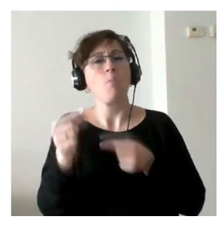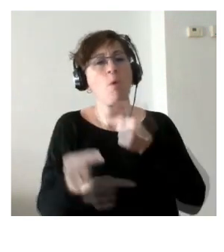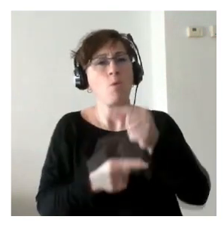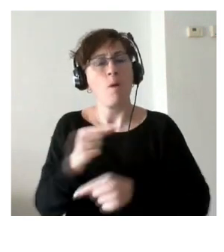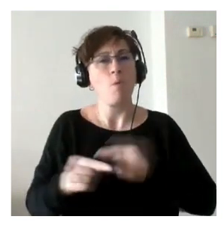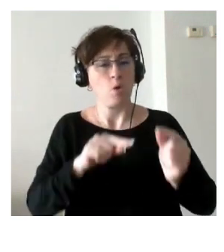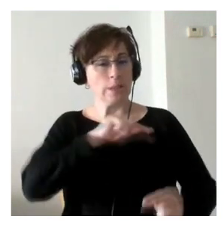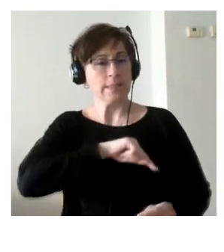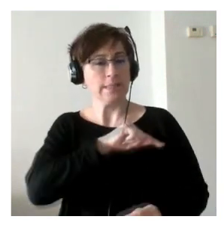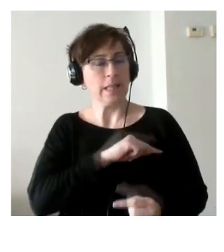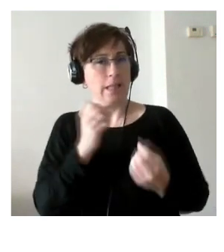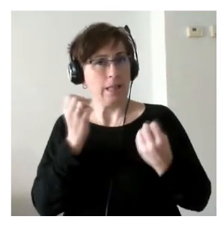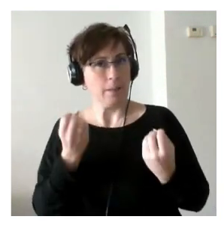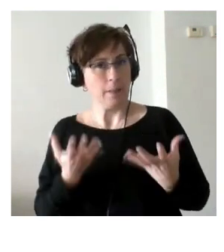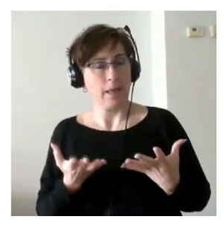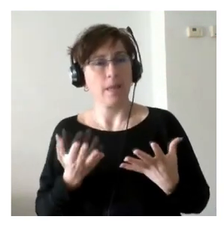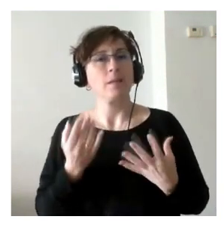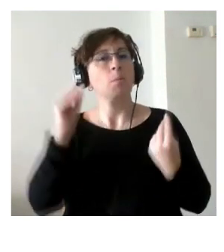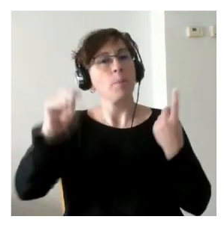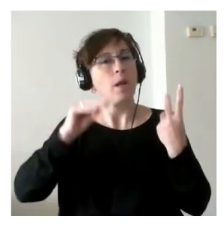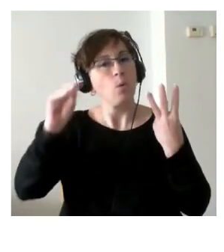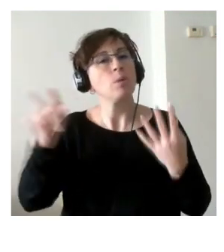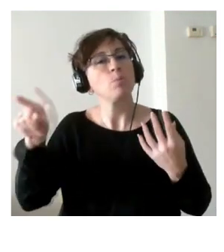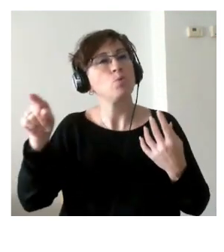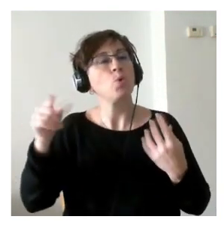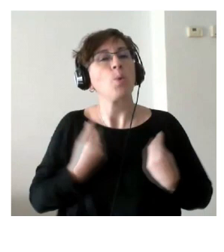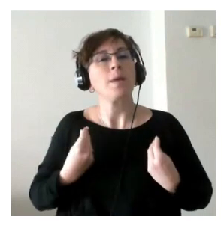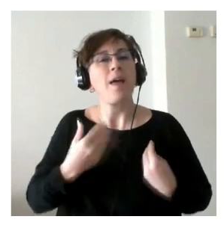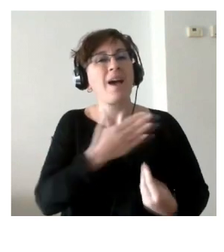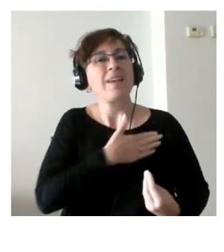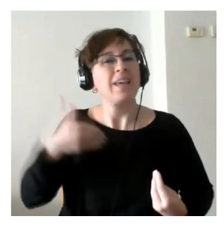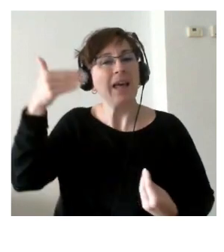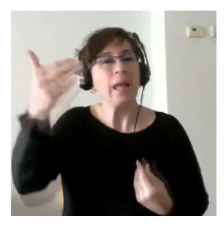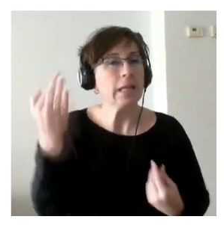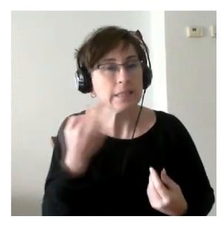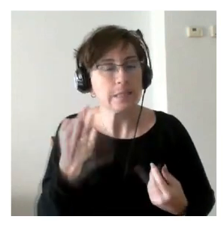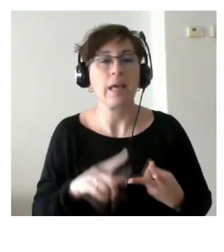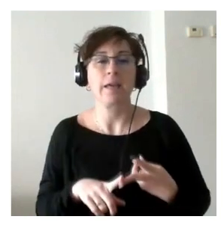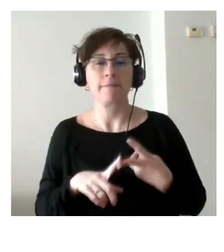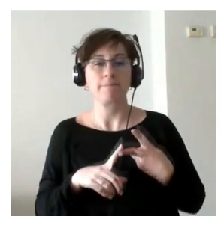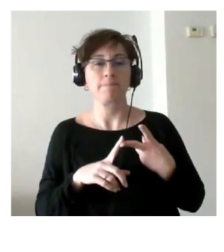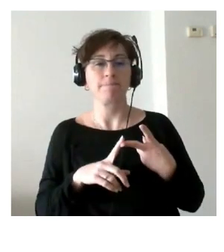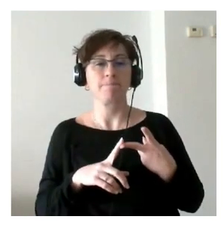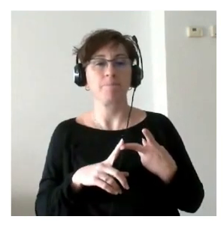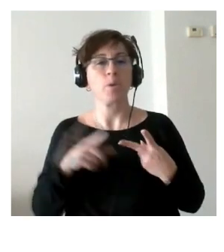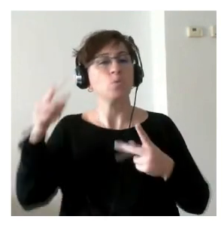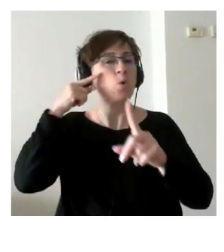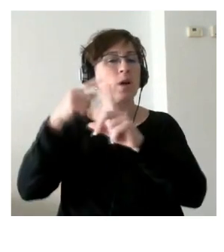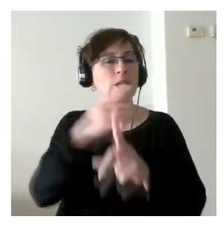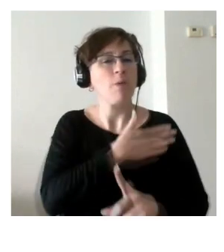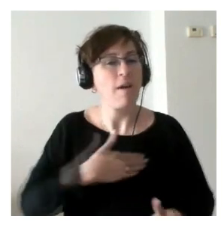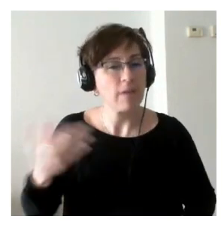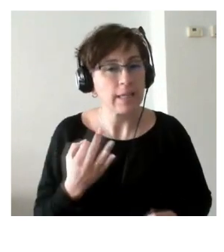hicieron como preguntas de pues como qué es lo que quieres en tu vida qué es lo que pretendes qué te